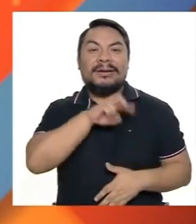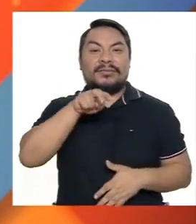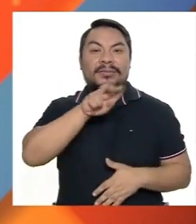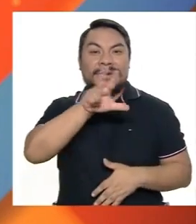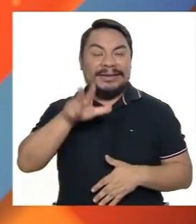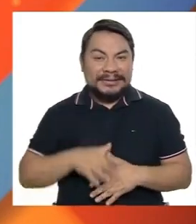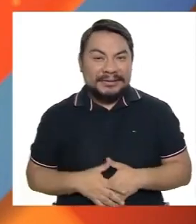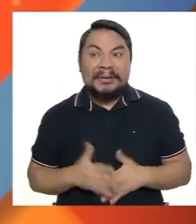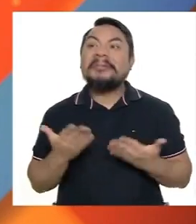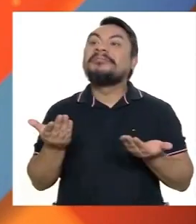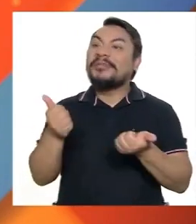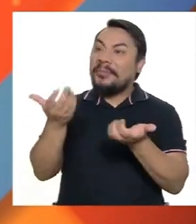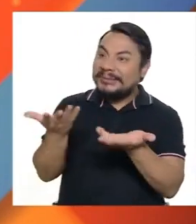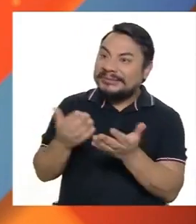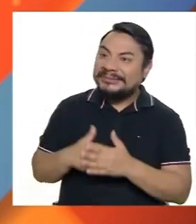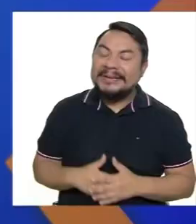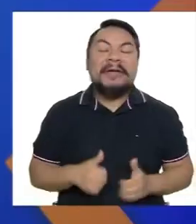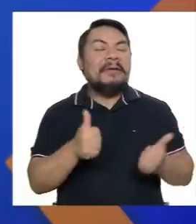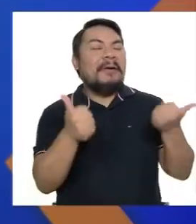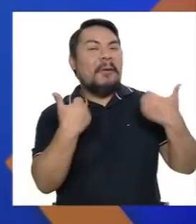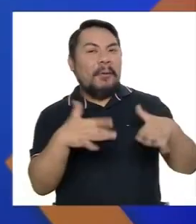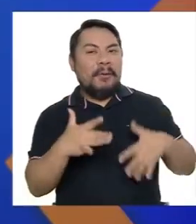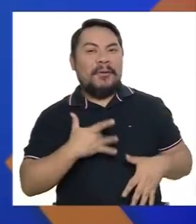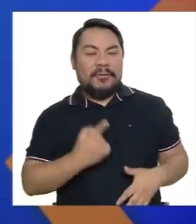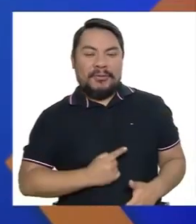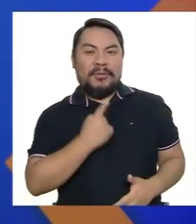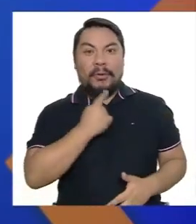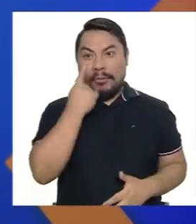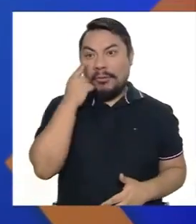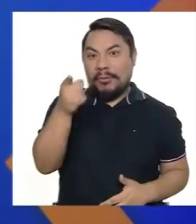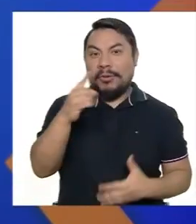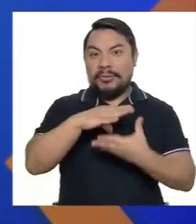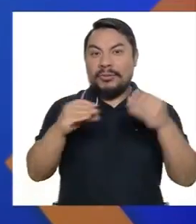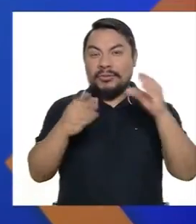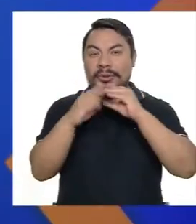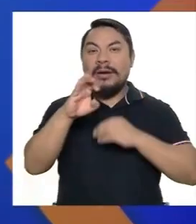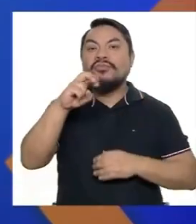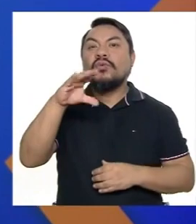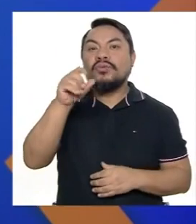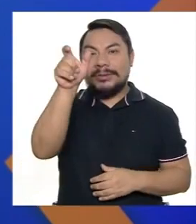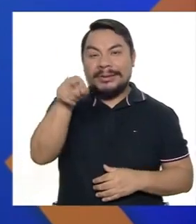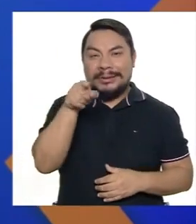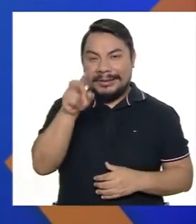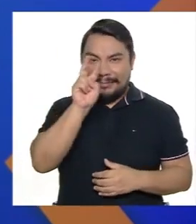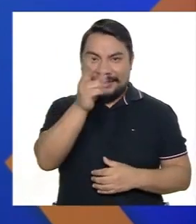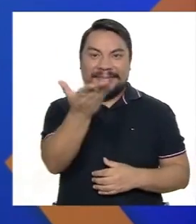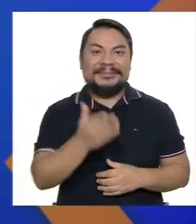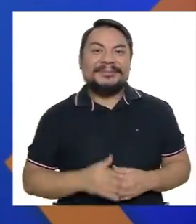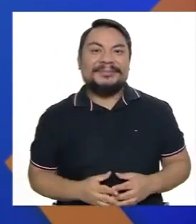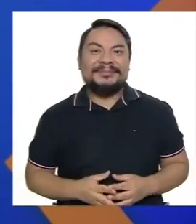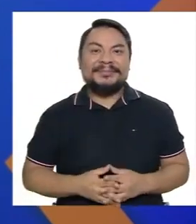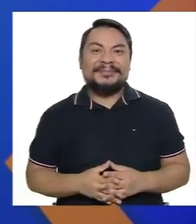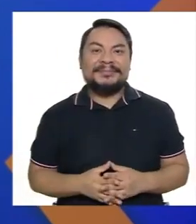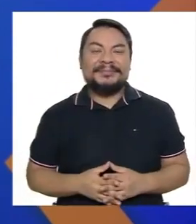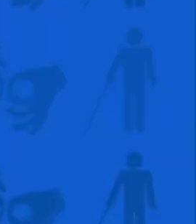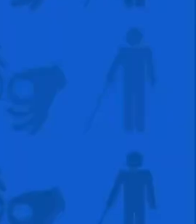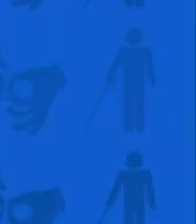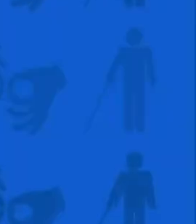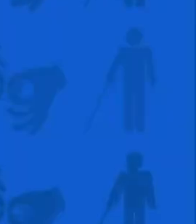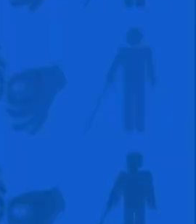Santiago 2023. ¿Qué opinas, Gina? Qué orgullo, realmente. Conozcamos más bien a Bruno en la siguiente nota.